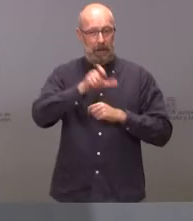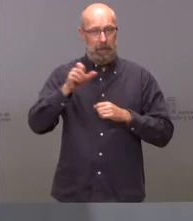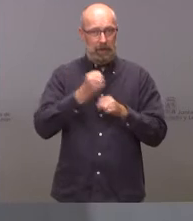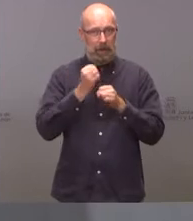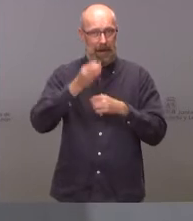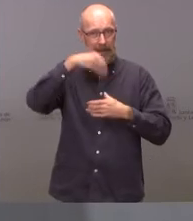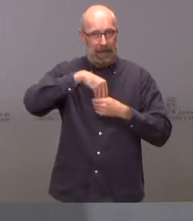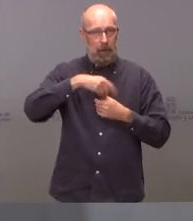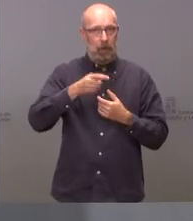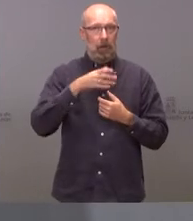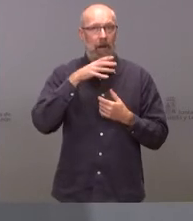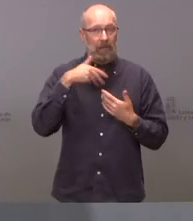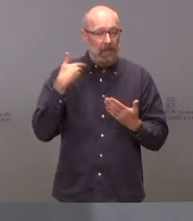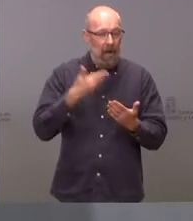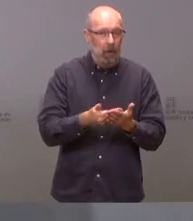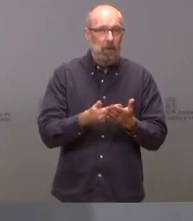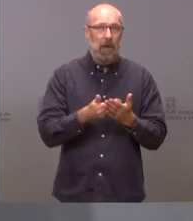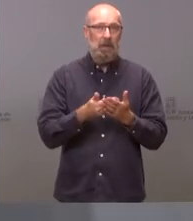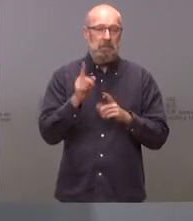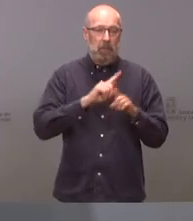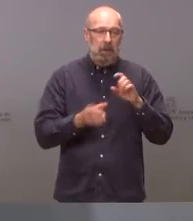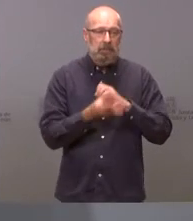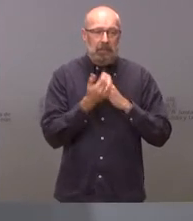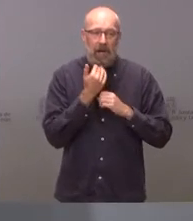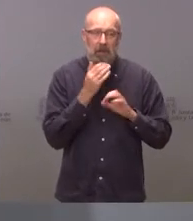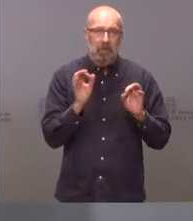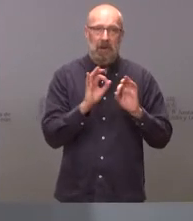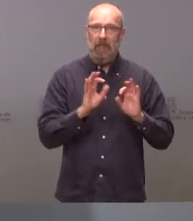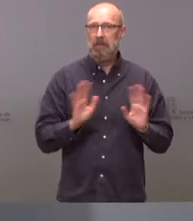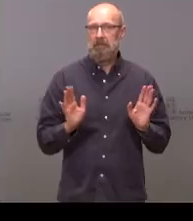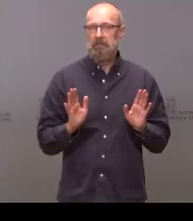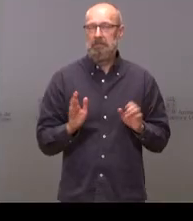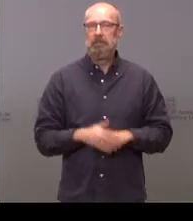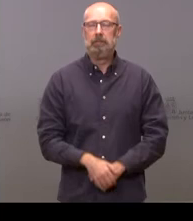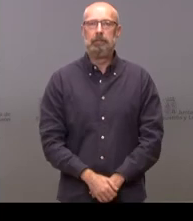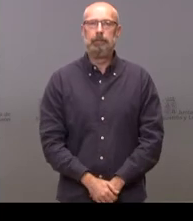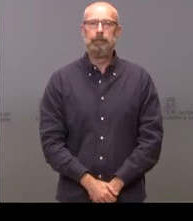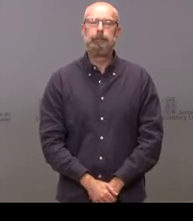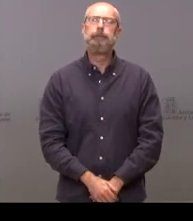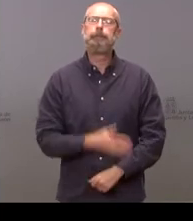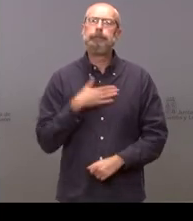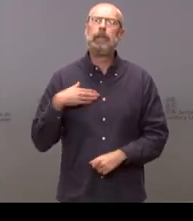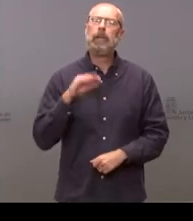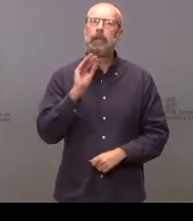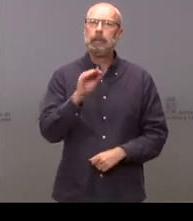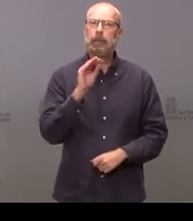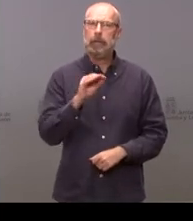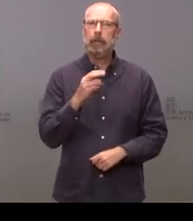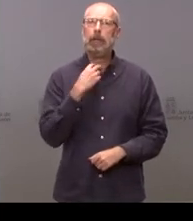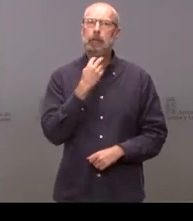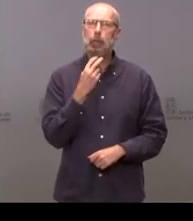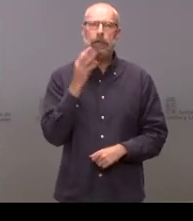hasta donde yo sé ninguna repercusión en el conjunto de la comunidad yo quisiera preguntarle al portavoz